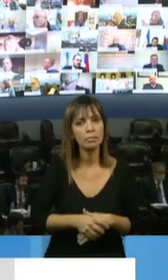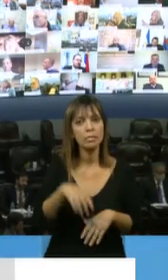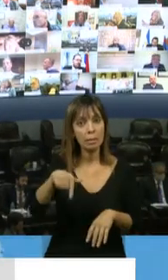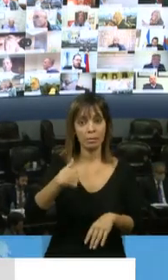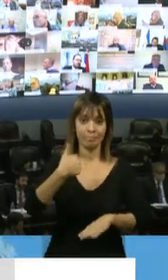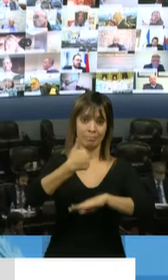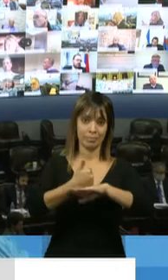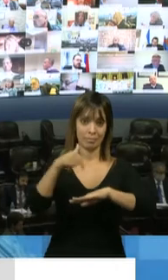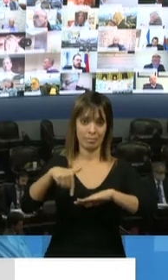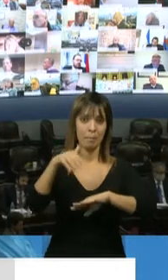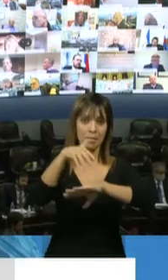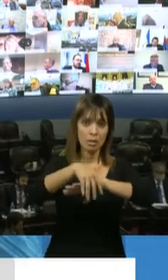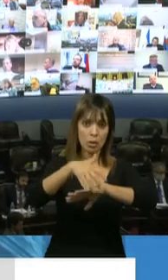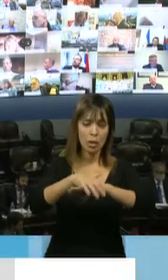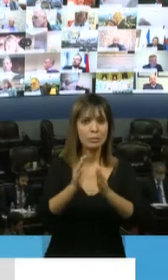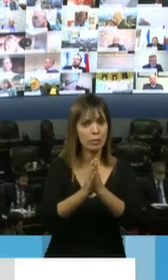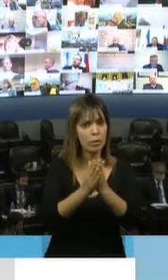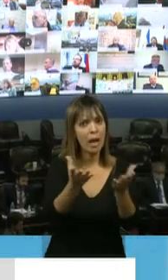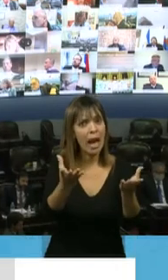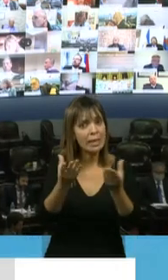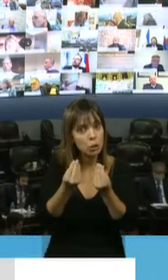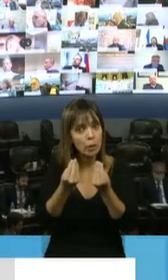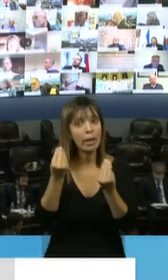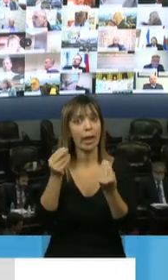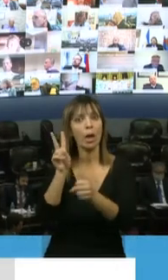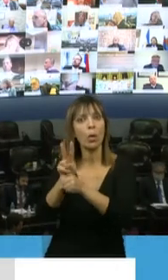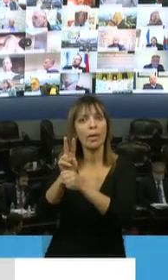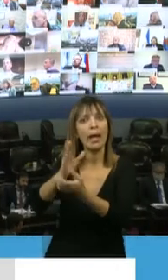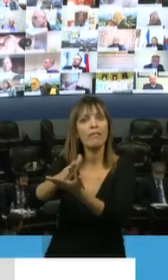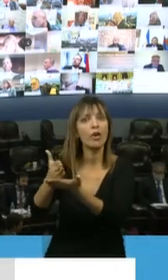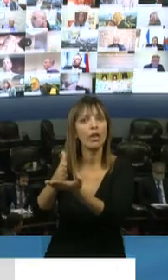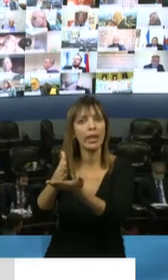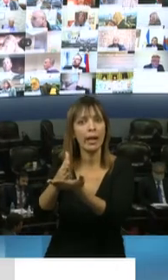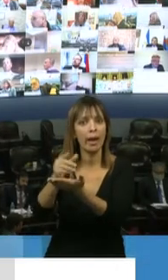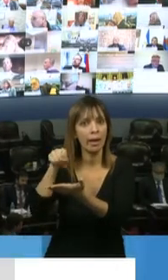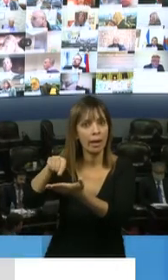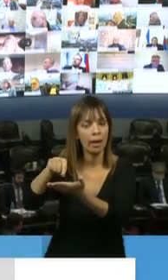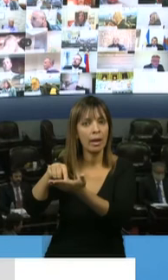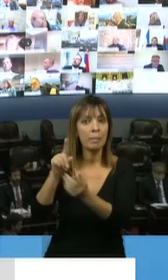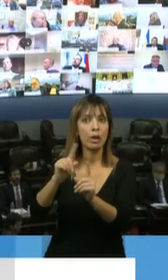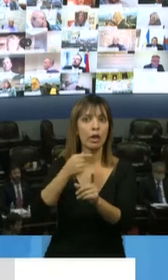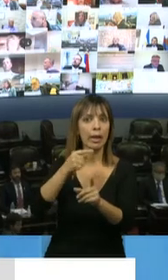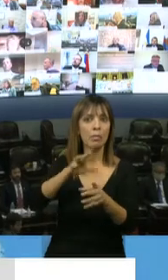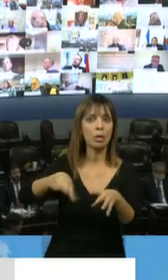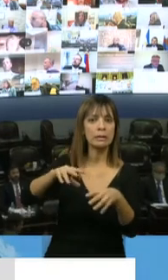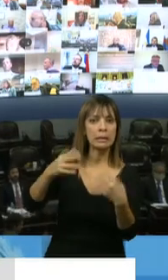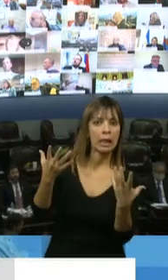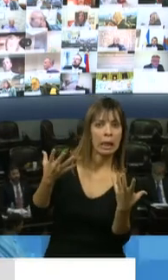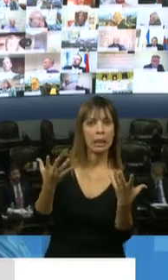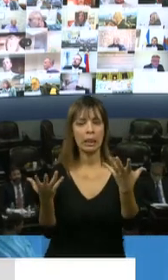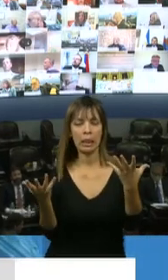que nos ayuden a cuidar nuestra frontera para que no seamos un lugar vulnerable nos tocó trabajar